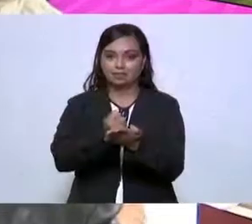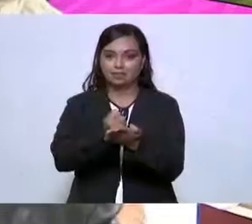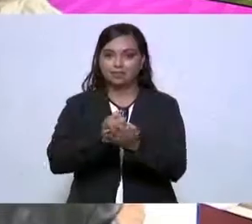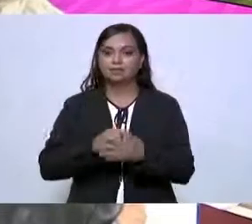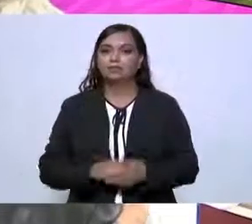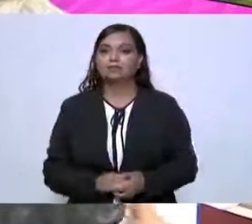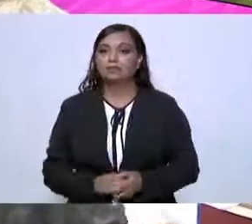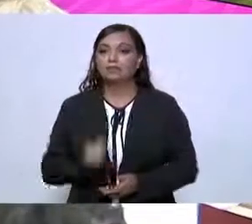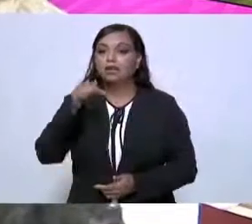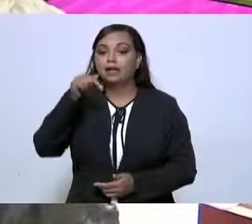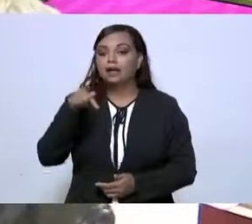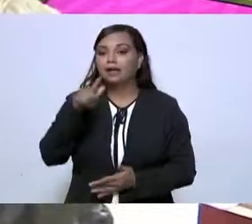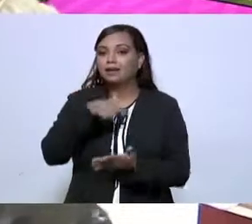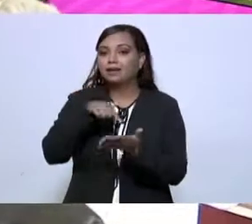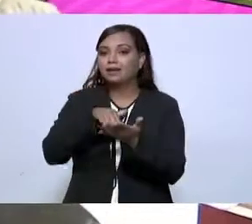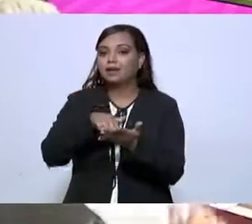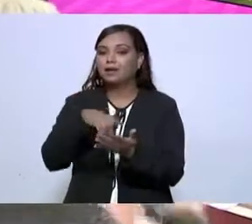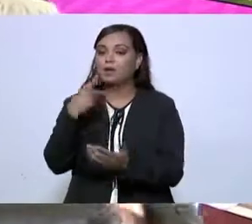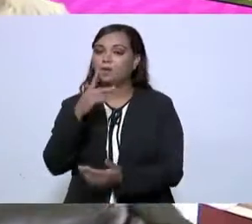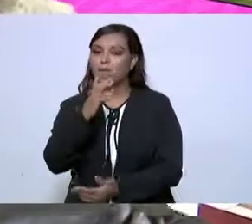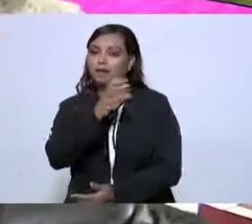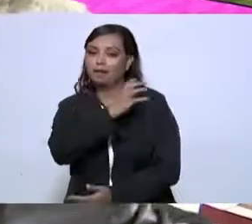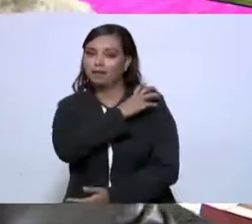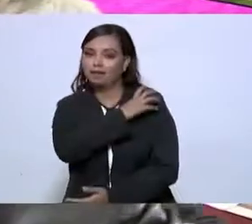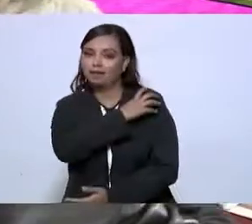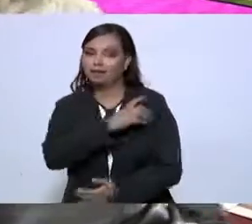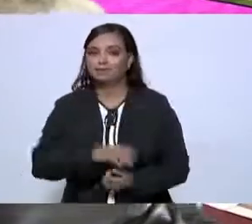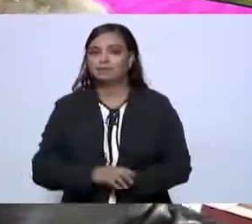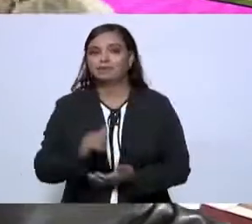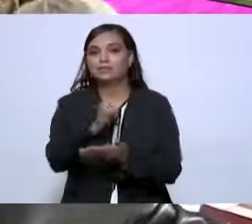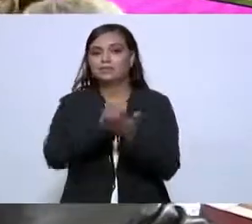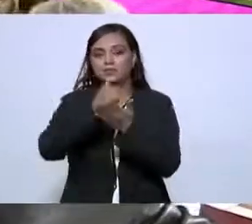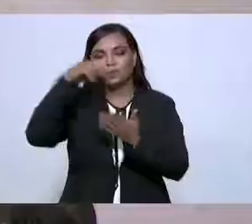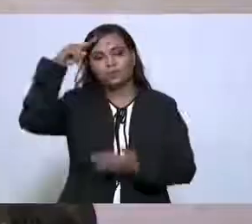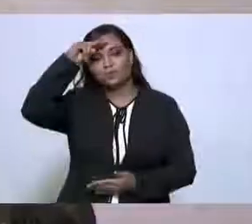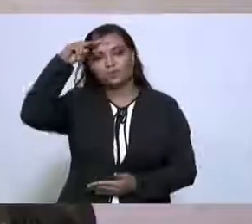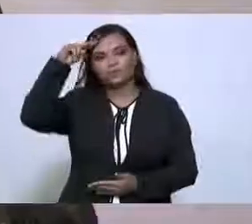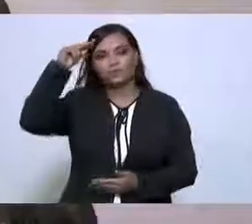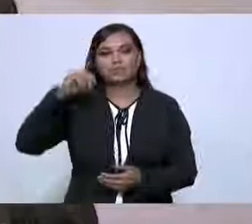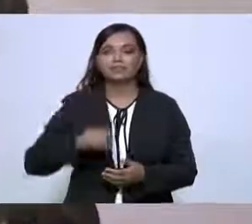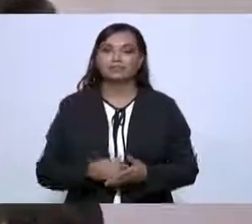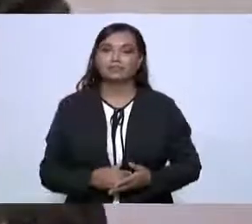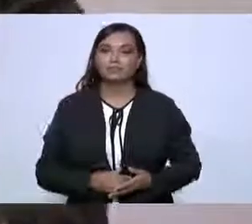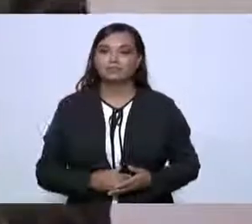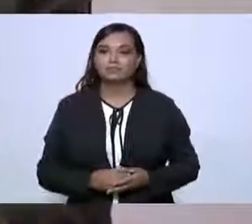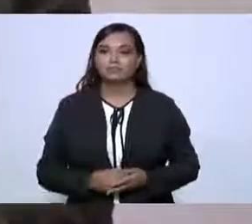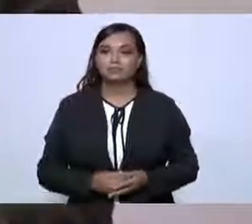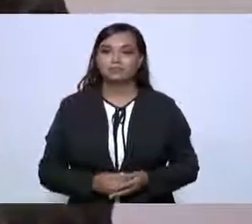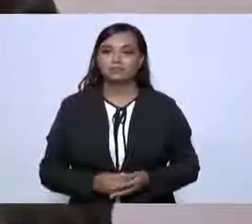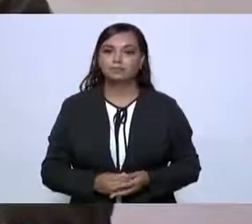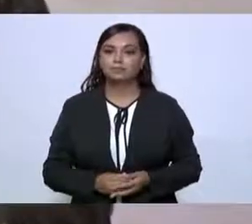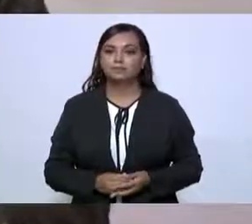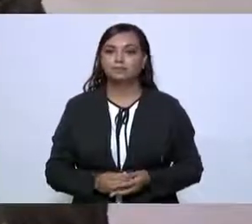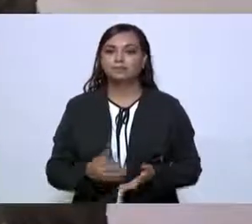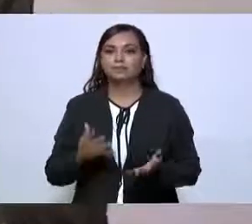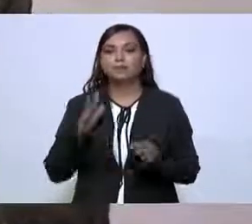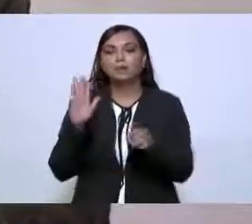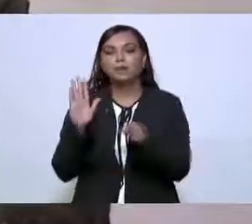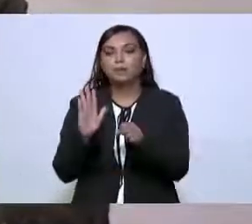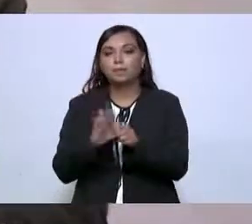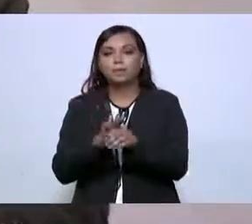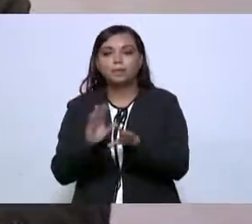aquí en su capital, Ciudad Victoria, y aunque